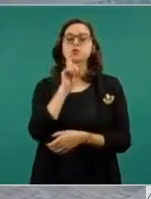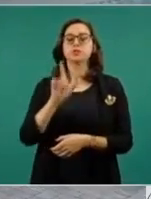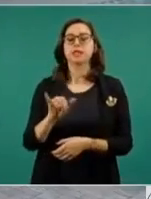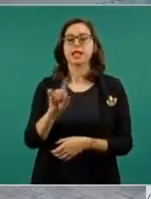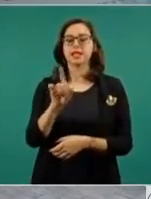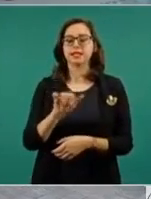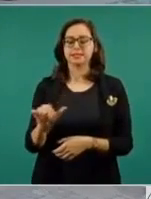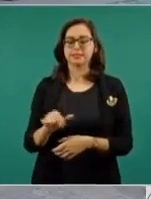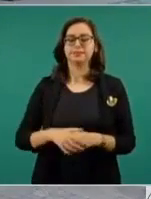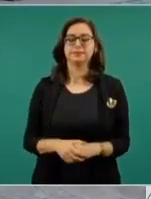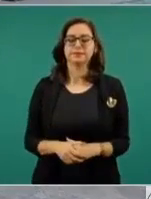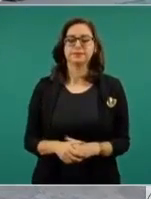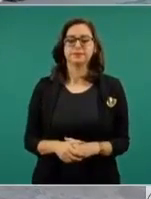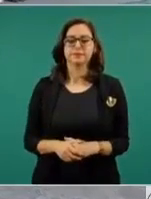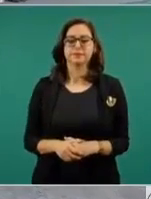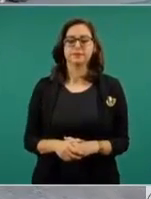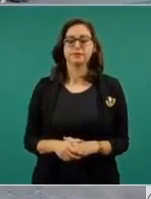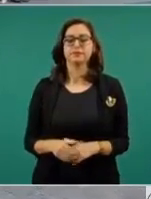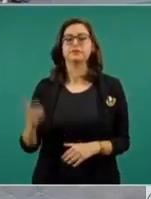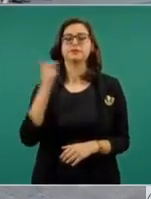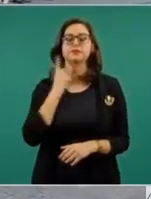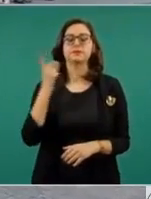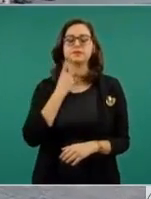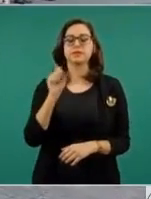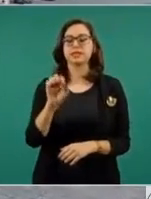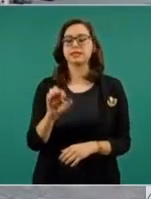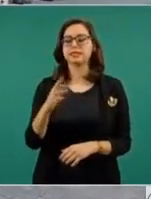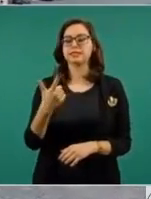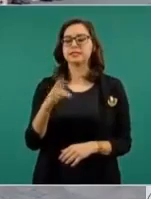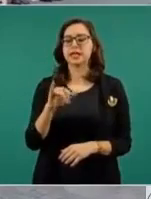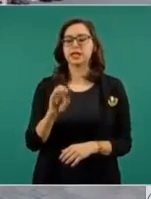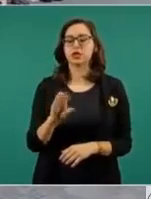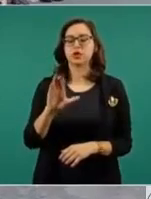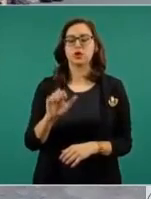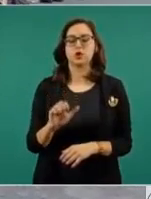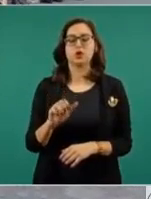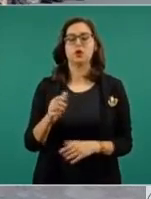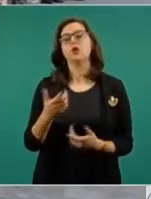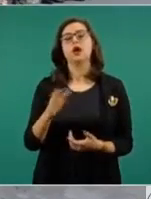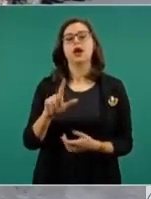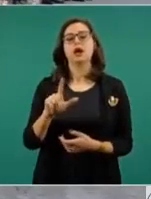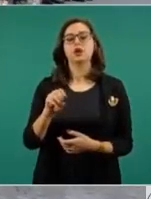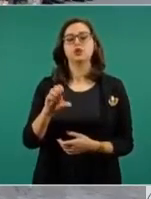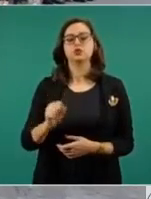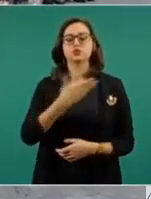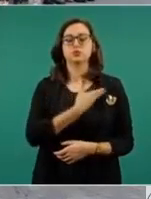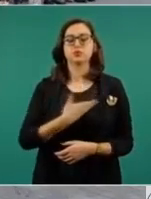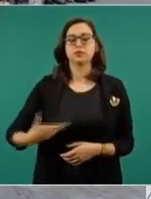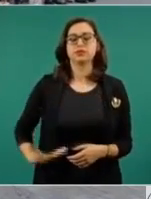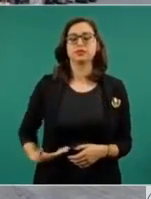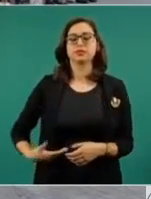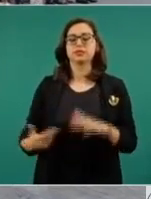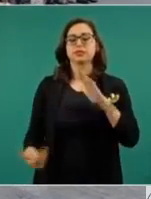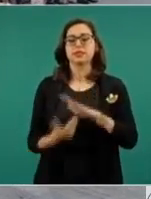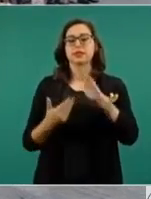de la República de Cuba. Diputado Sergio Carlos Gutiérrez Luna, Presidente de la Mesa Directiva